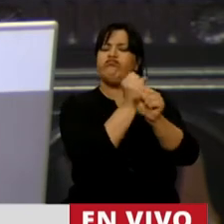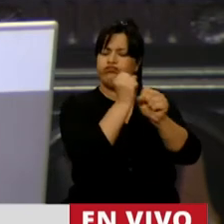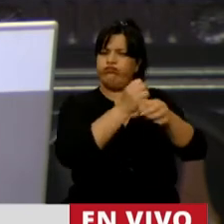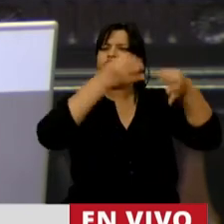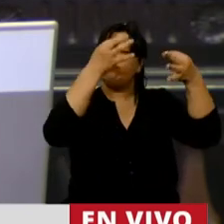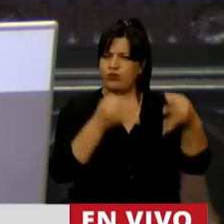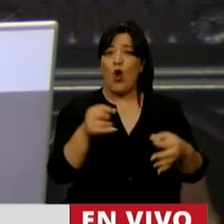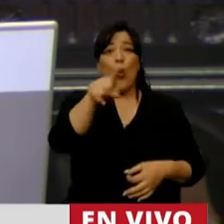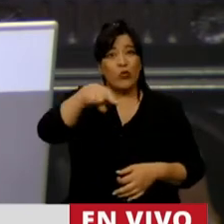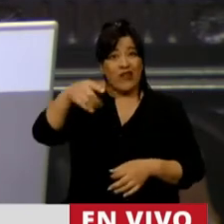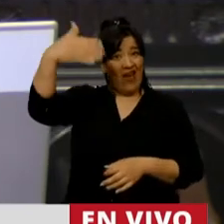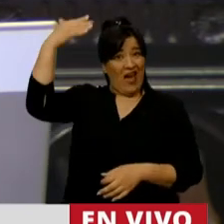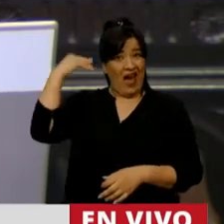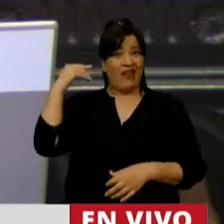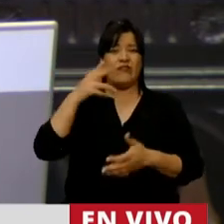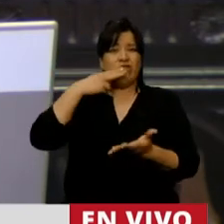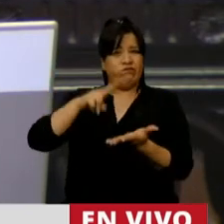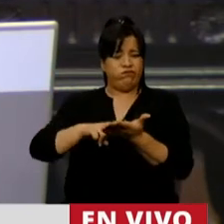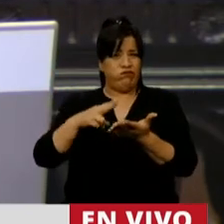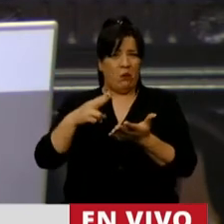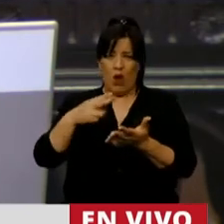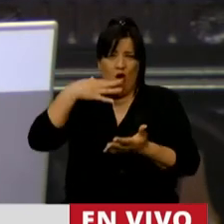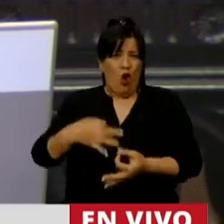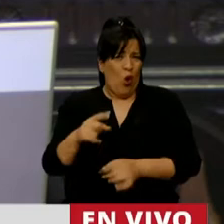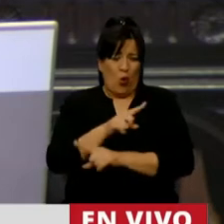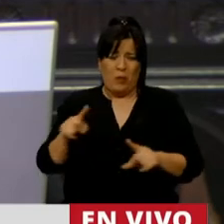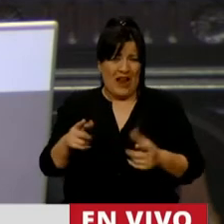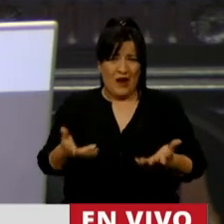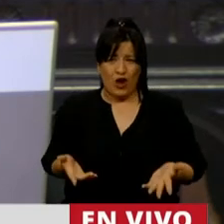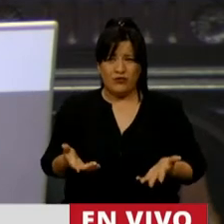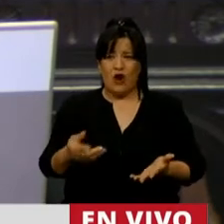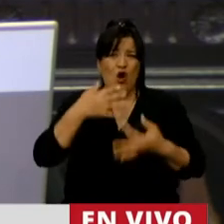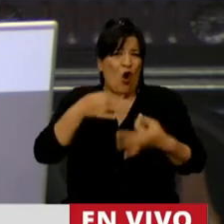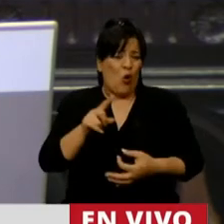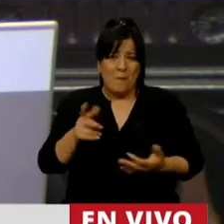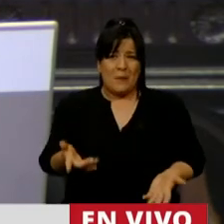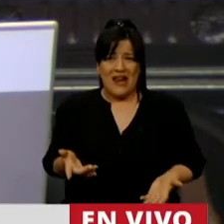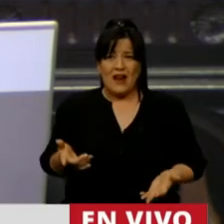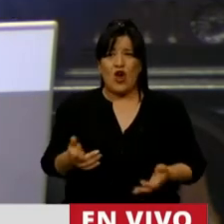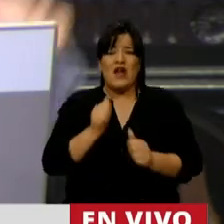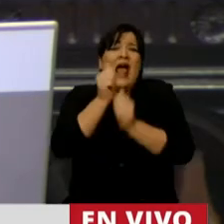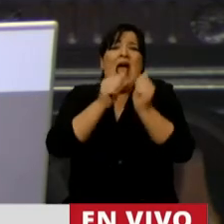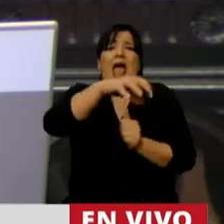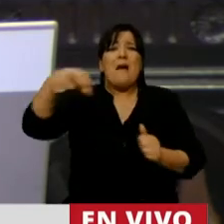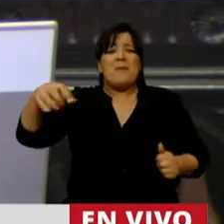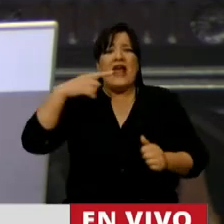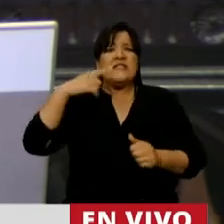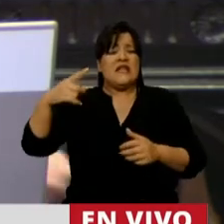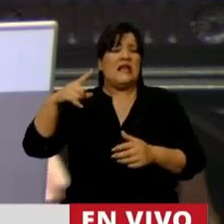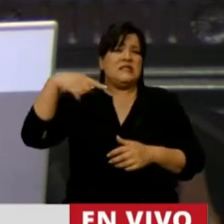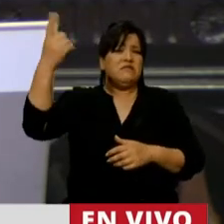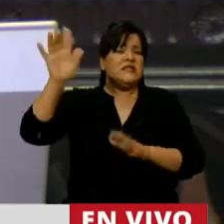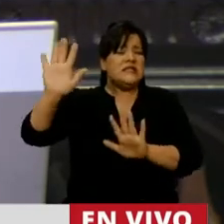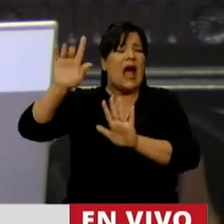hicieron una revisión tarifaria integral que no pudieron ni cumplirla. Ni cumplirla. Las empresas cotizaban en bolsa